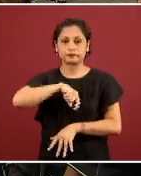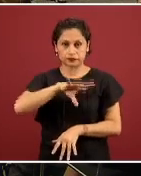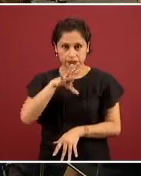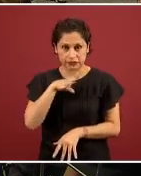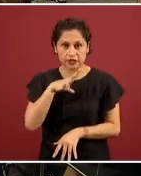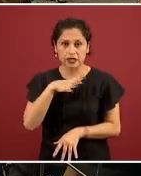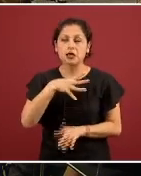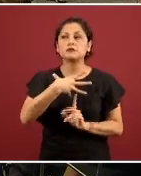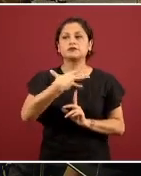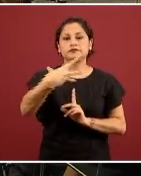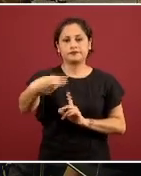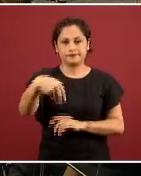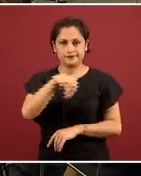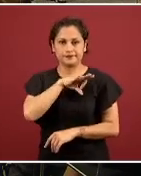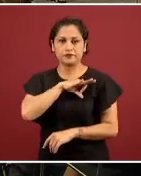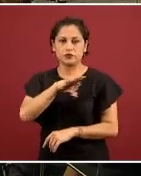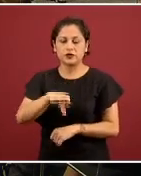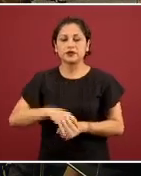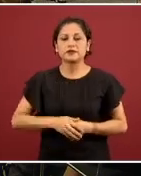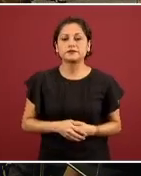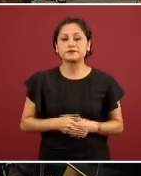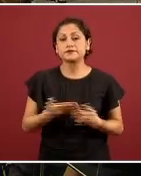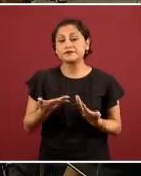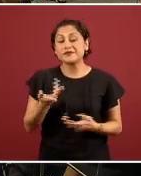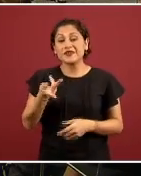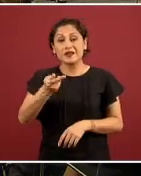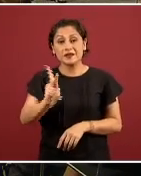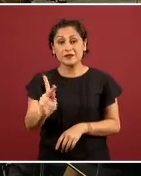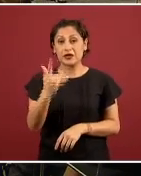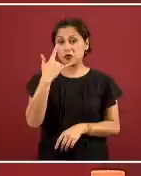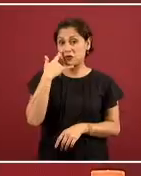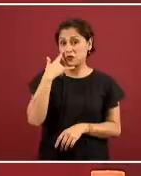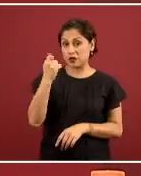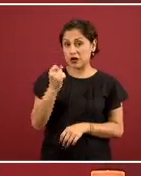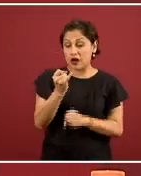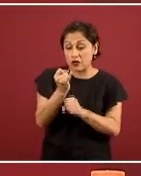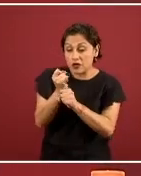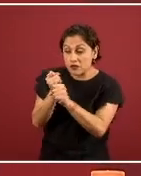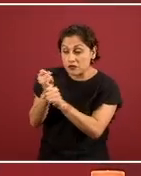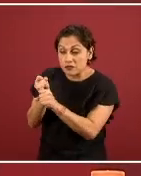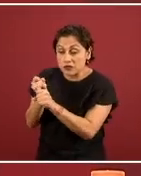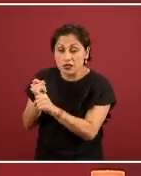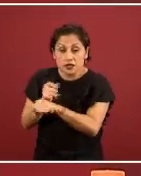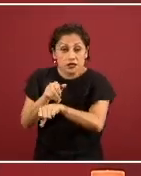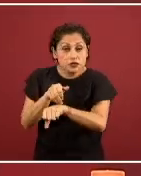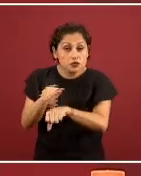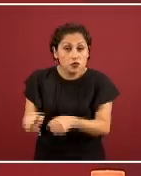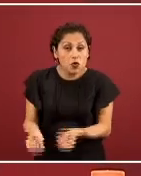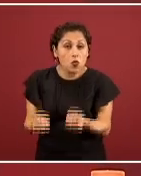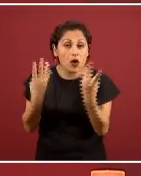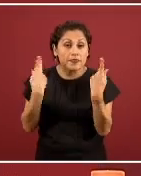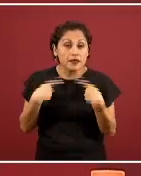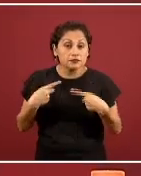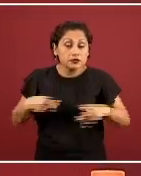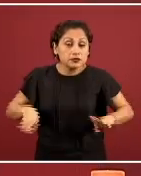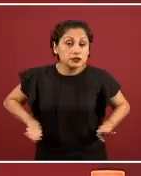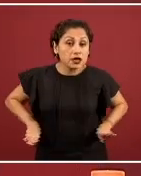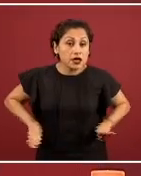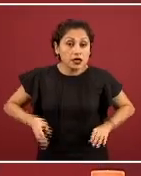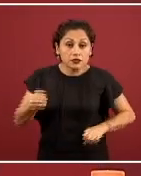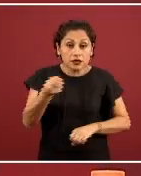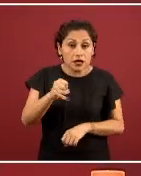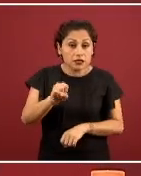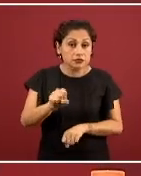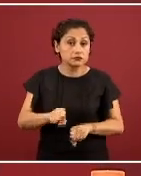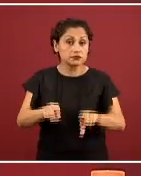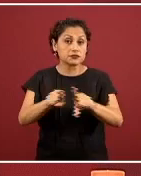en términos cuantitativos, en términos numéricos, es qué tan importante es este fenómeno. Decía yo esta misma mañana que